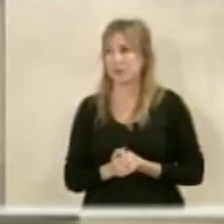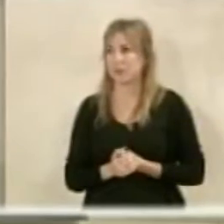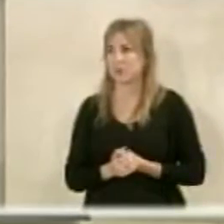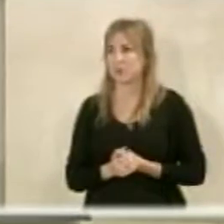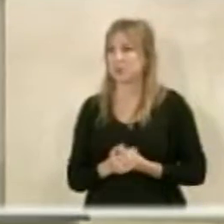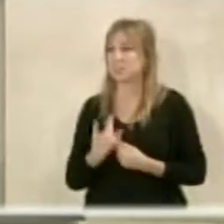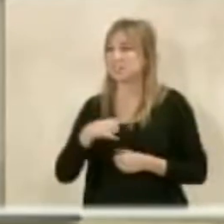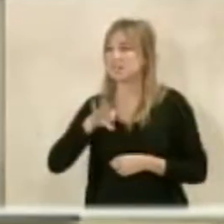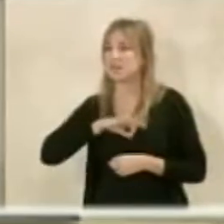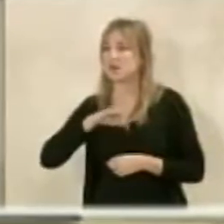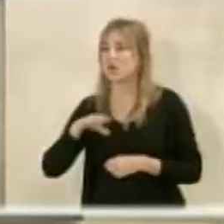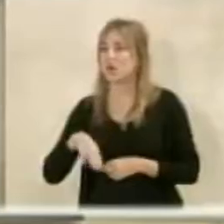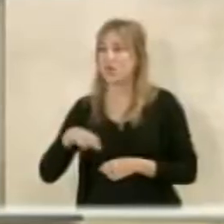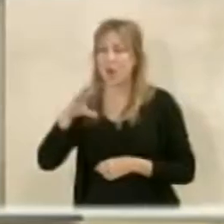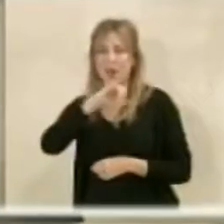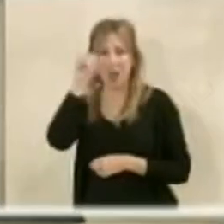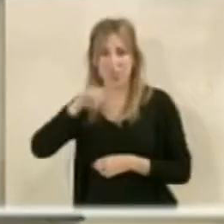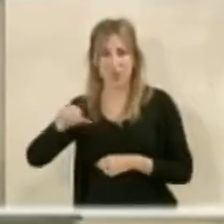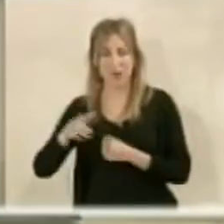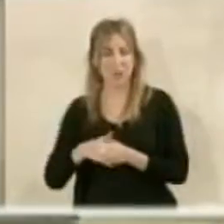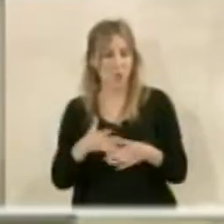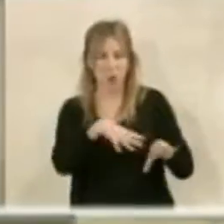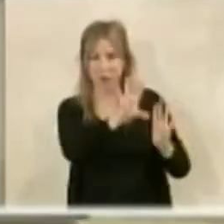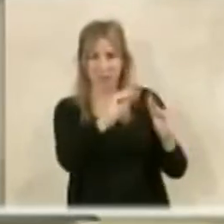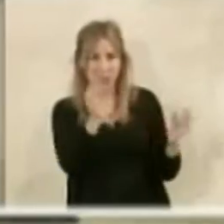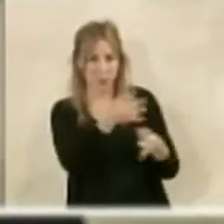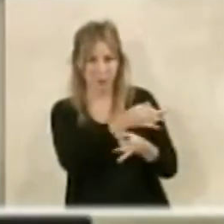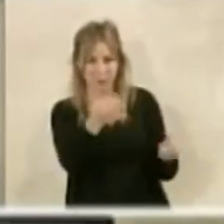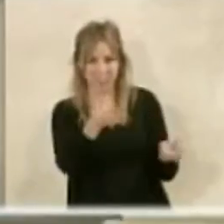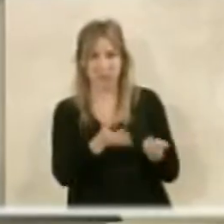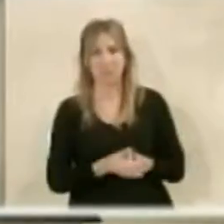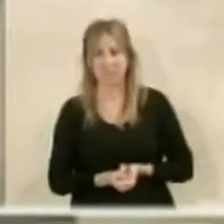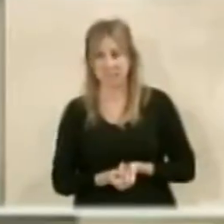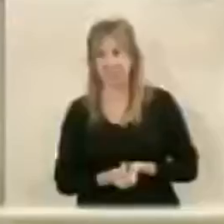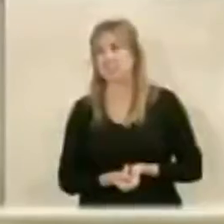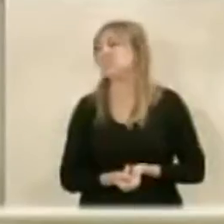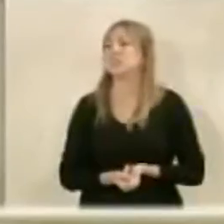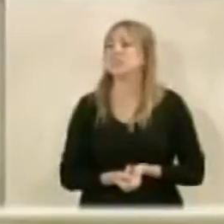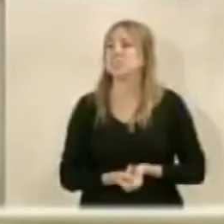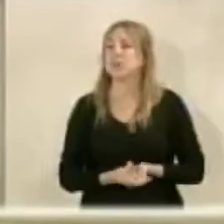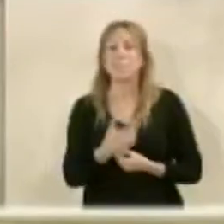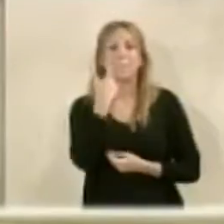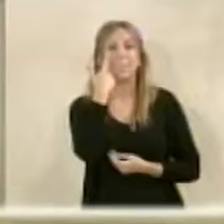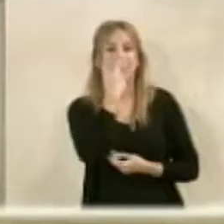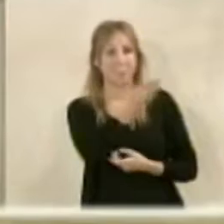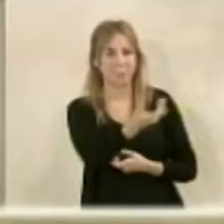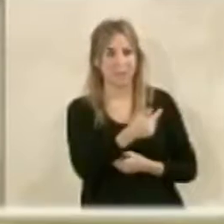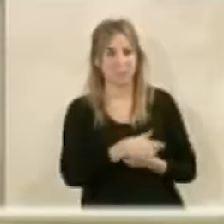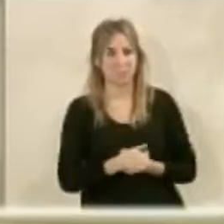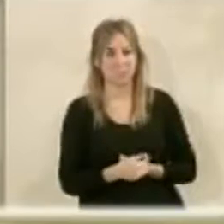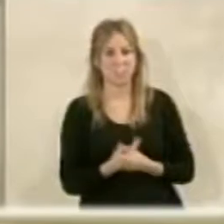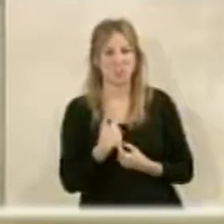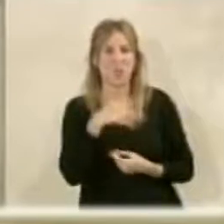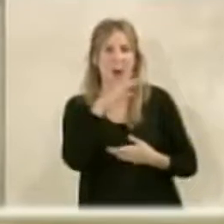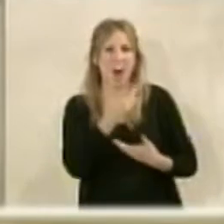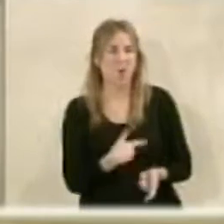Entiendo. Señor Cazorla, su turno. Lo entiende perfectamente, señor alcalde. Bueno, mire, señor Esteban, yo no voy a caer en